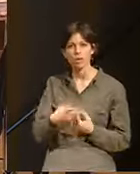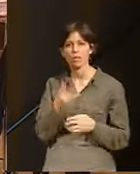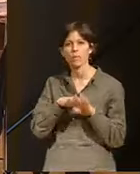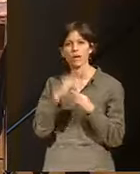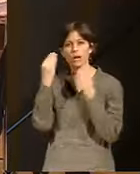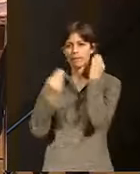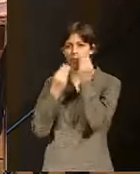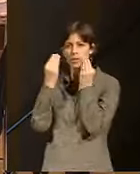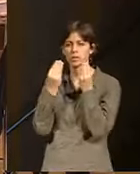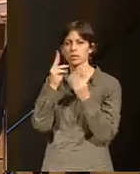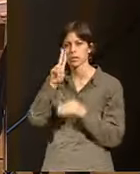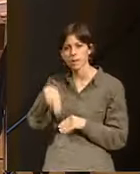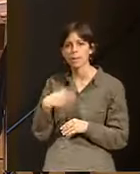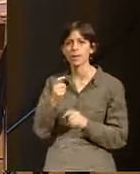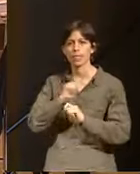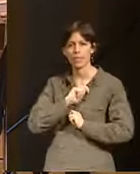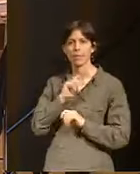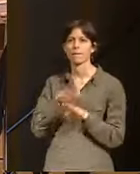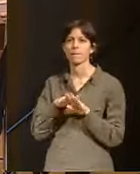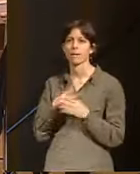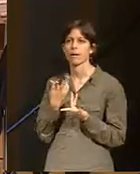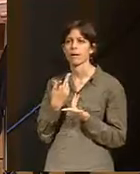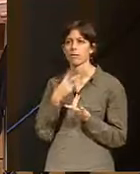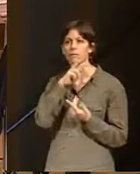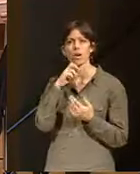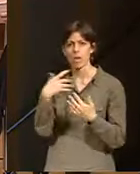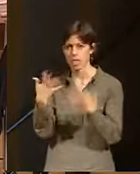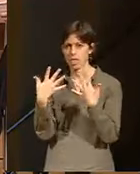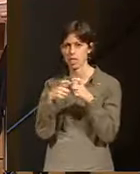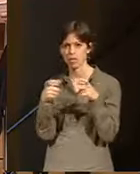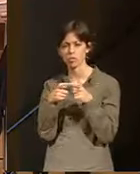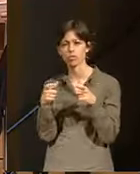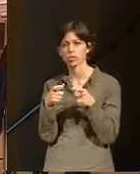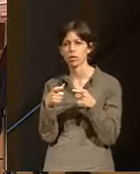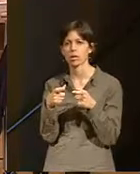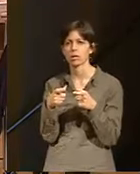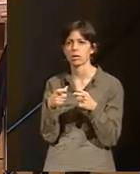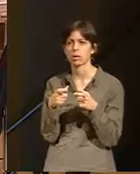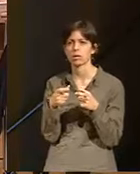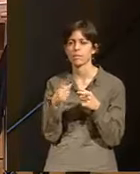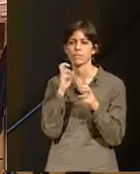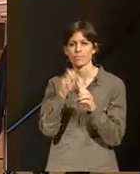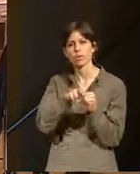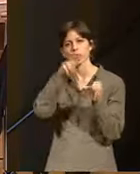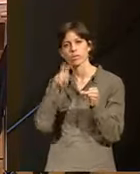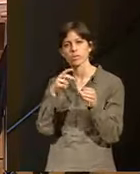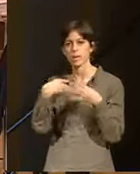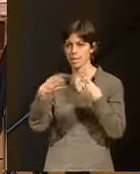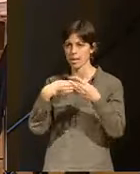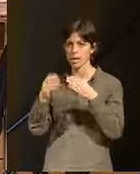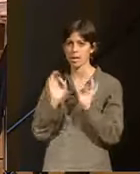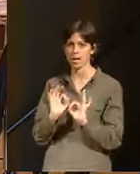para una cosa que es para valorar lo que uno tiene. Y valorar lo que uno tiene no desde el punto de vista material,